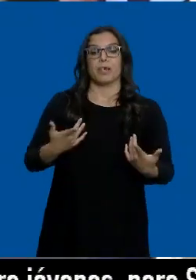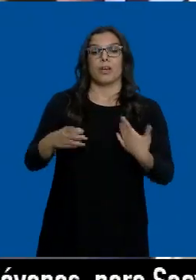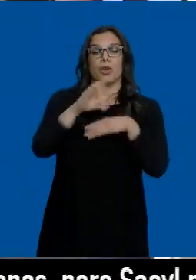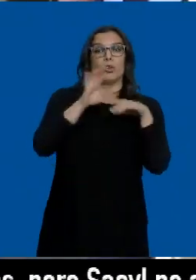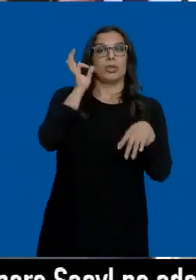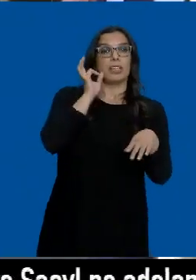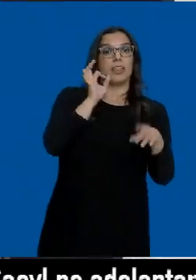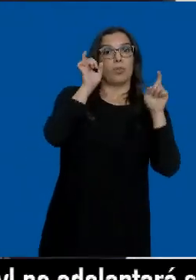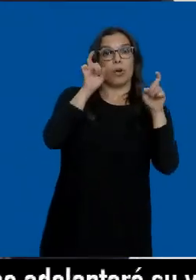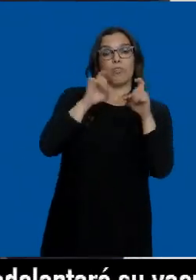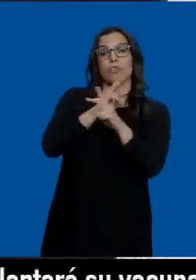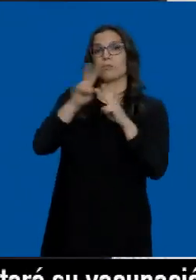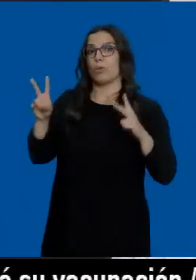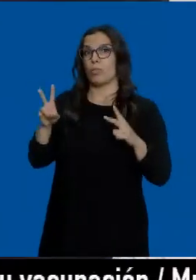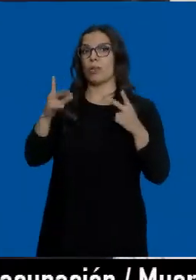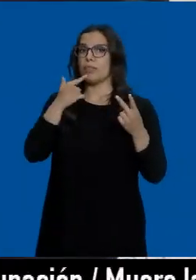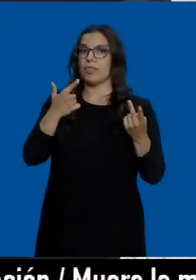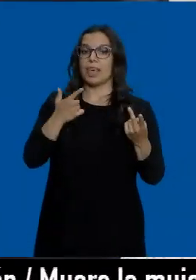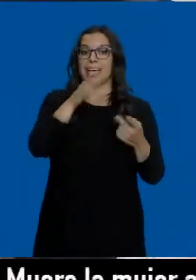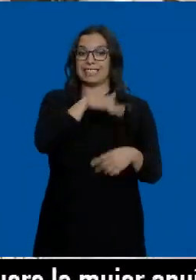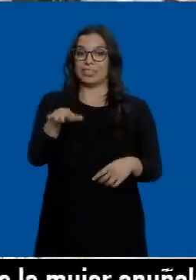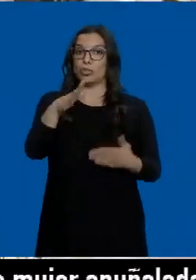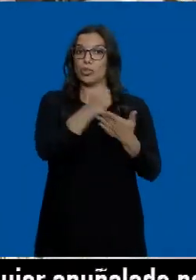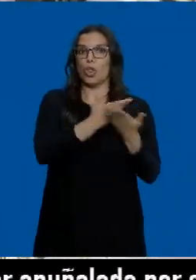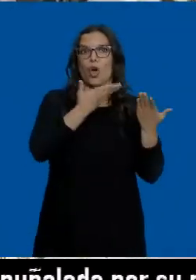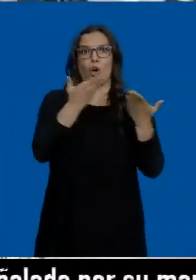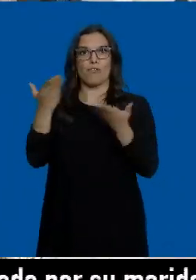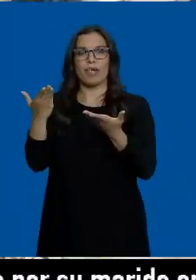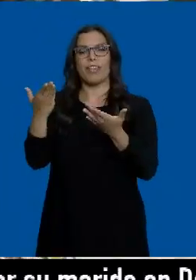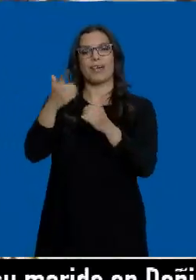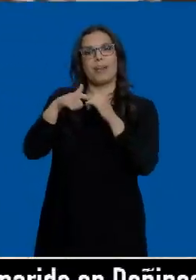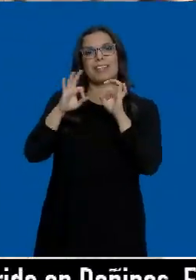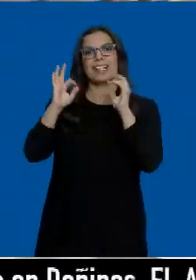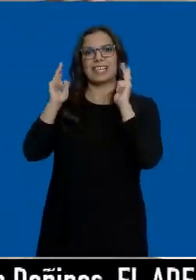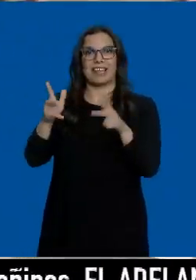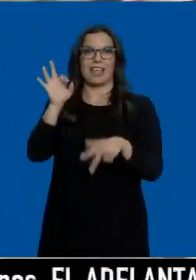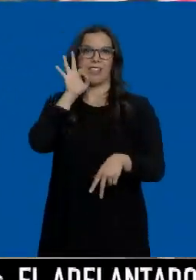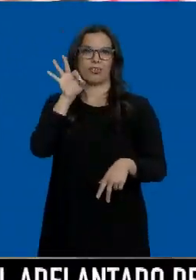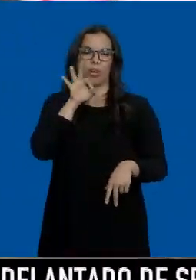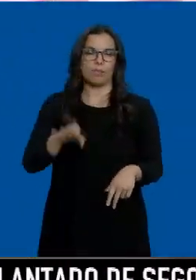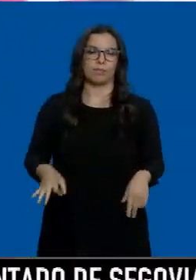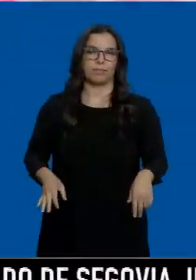la consejera de Educación asegura que han ofrecido a todos los chicos una plaza en una residencia de Astorca.